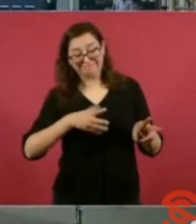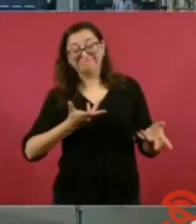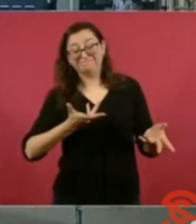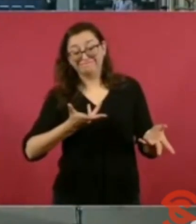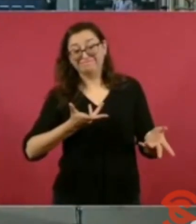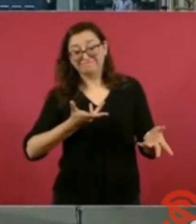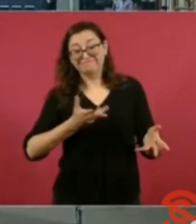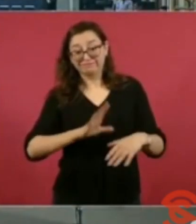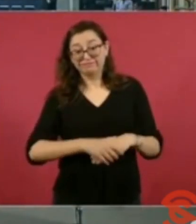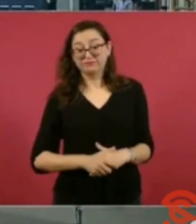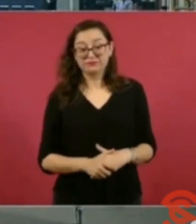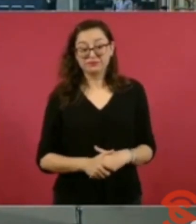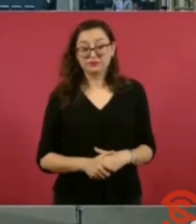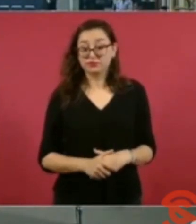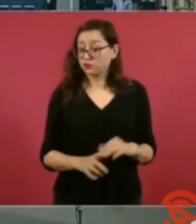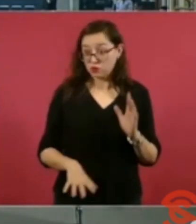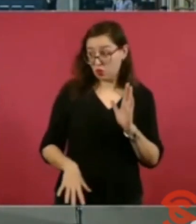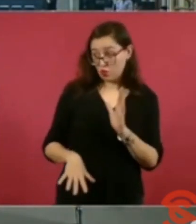¿No aparece ya?